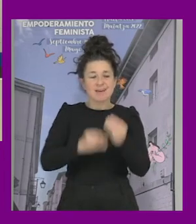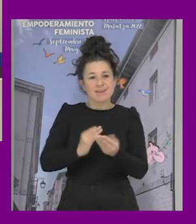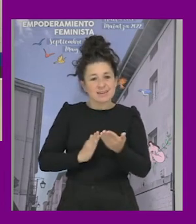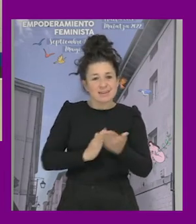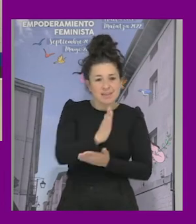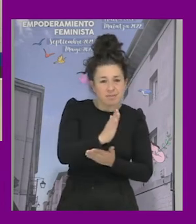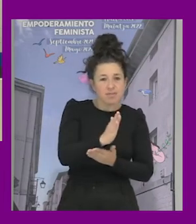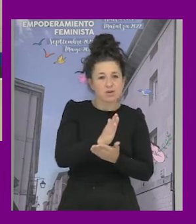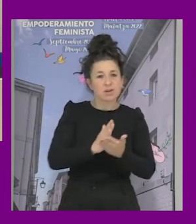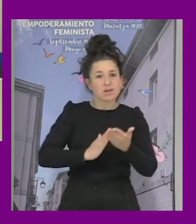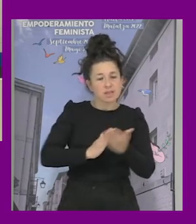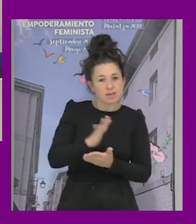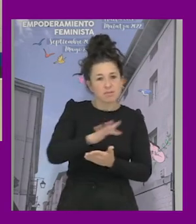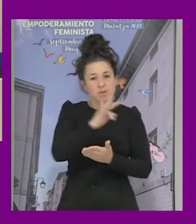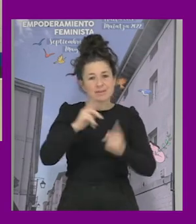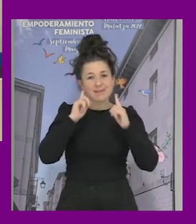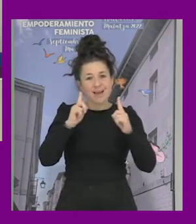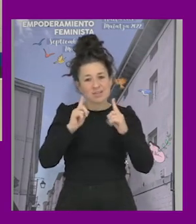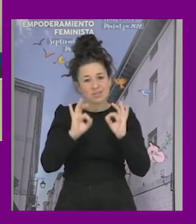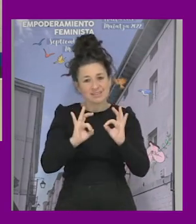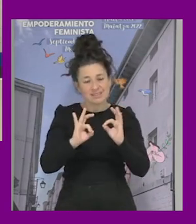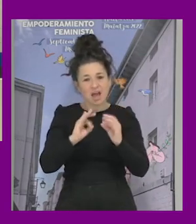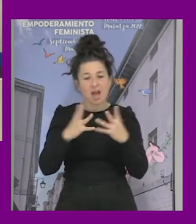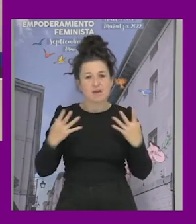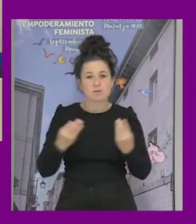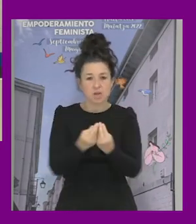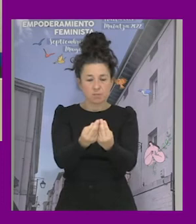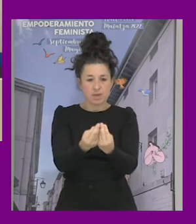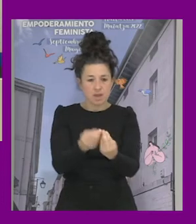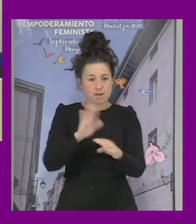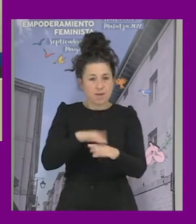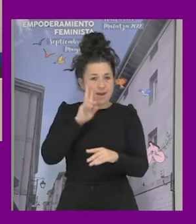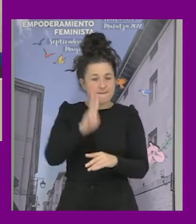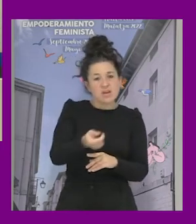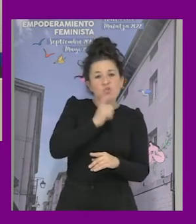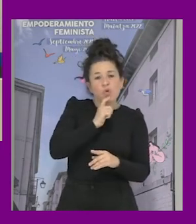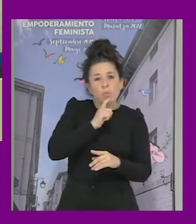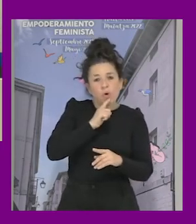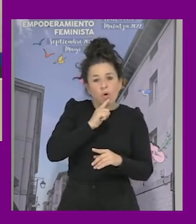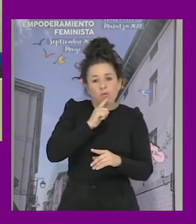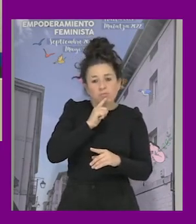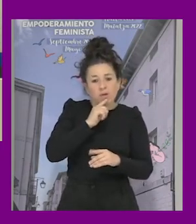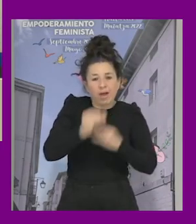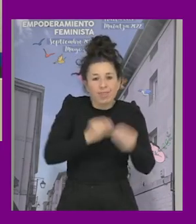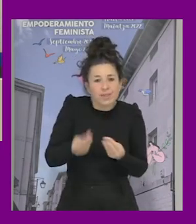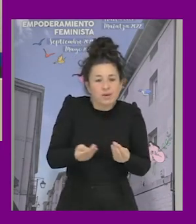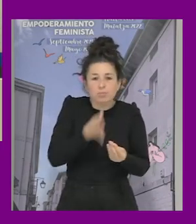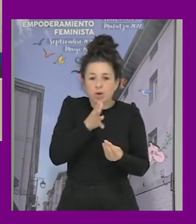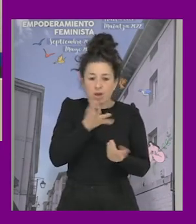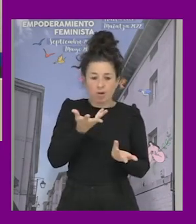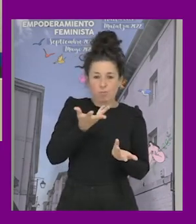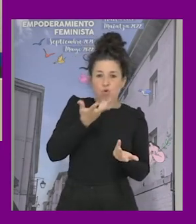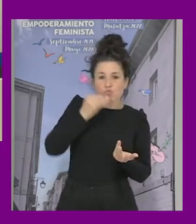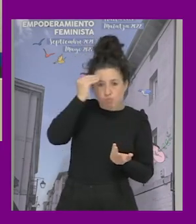acompañado casos y juntar al menos este conocimiento este conocimiento para ver cómo actuar porque ahora mismo es un conocimiento que está muy muy